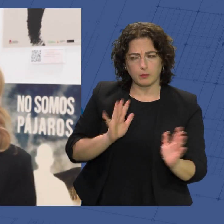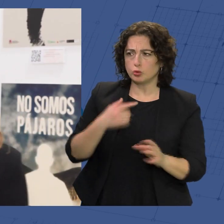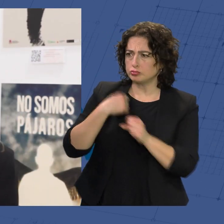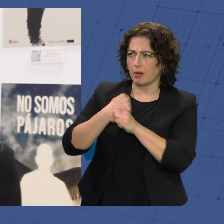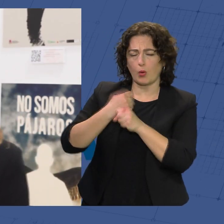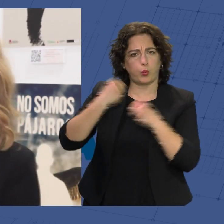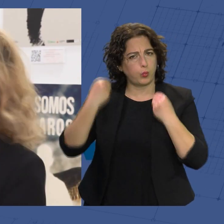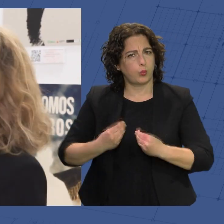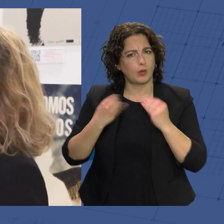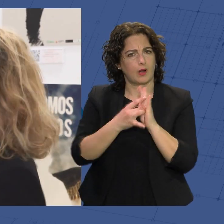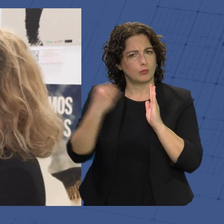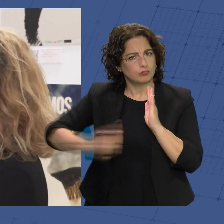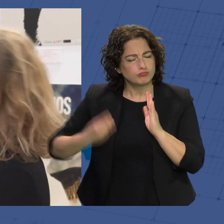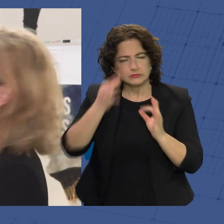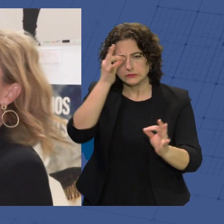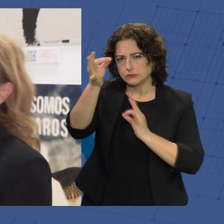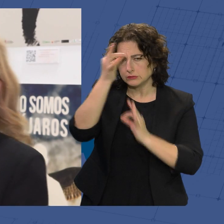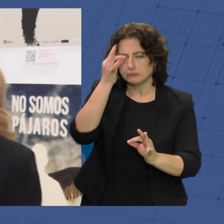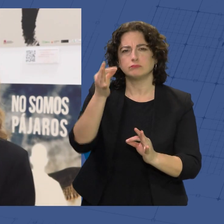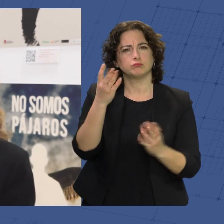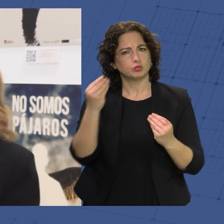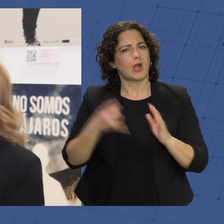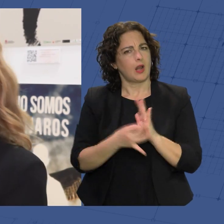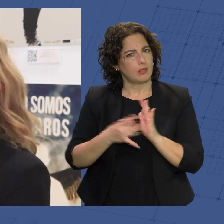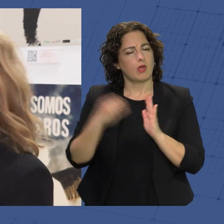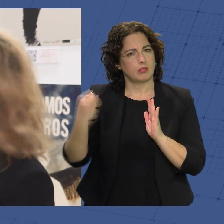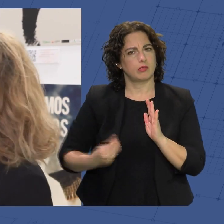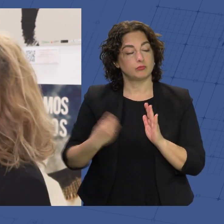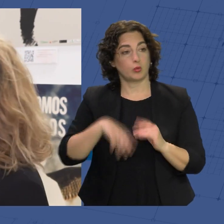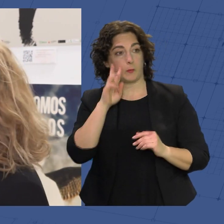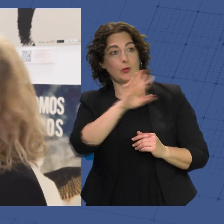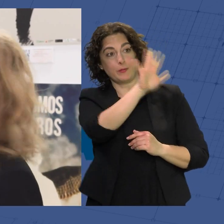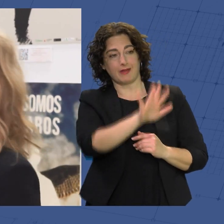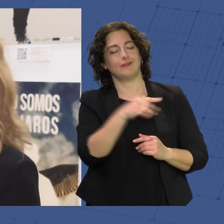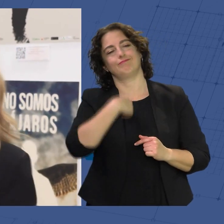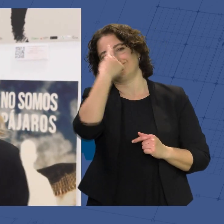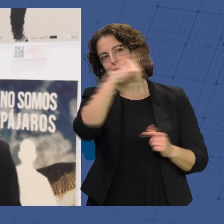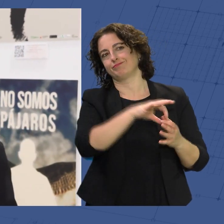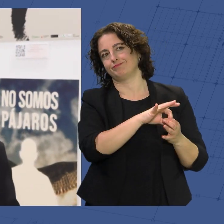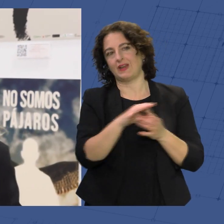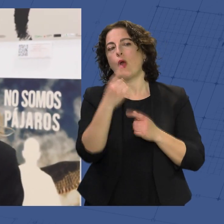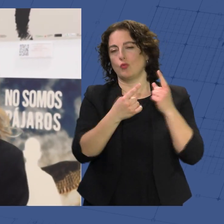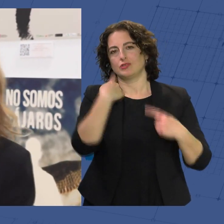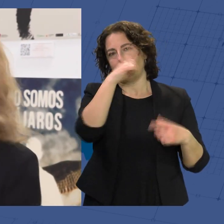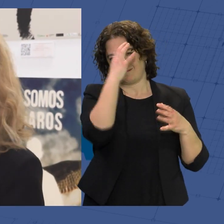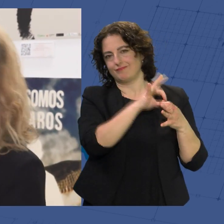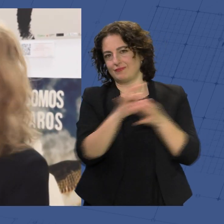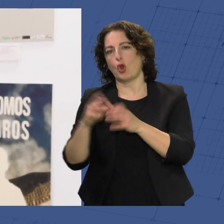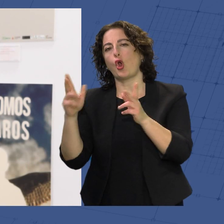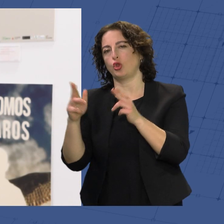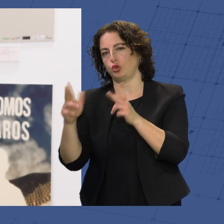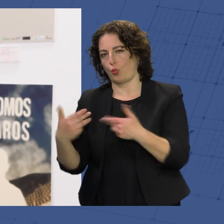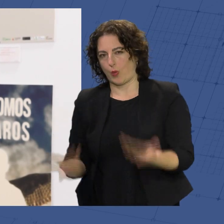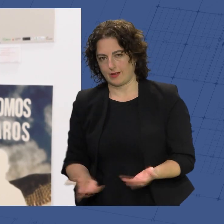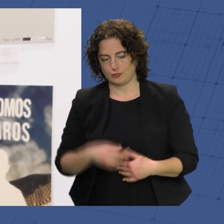están muy precisos y tienen mucha calidad. viendo las imágenes ya sé algunas de ellas a qué cortometrajes representan.